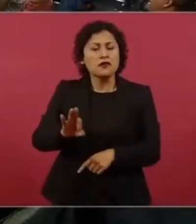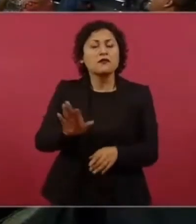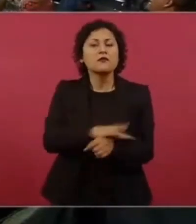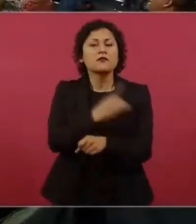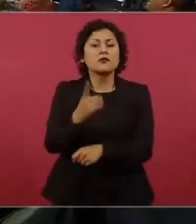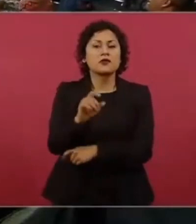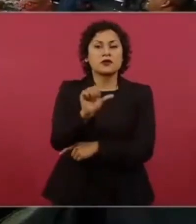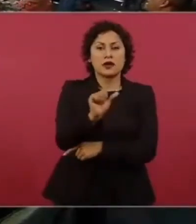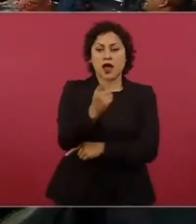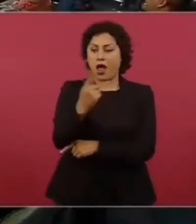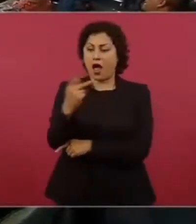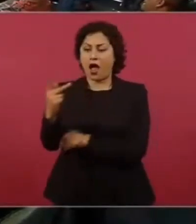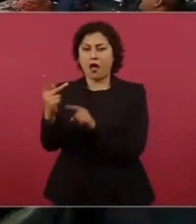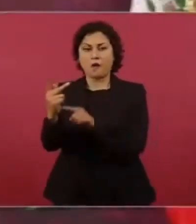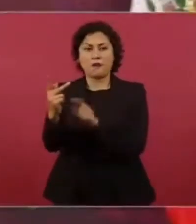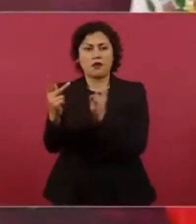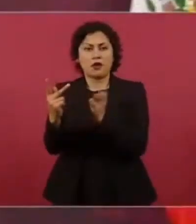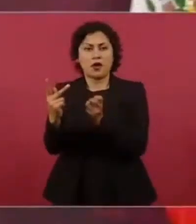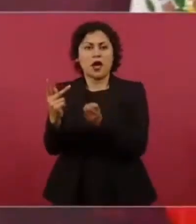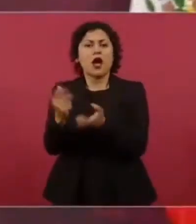hace falta las ventanillas.